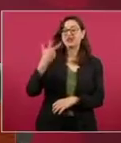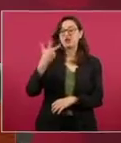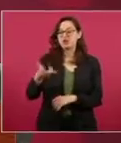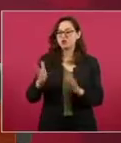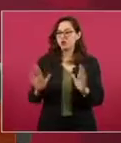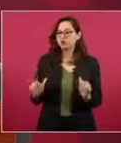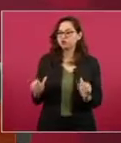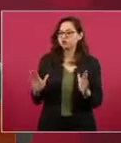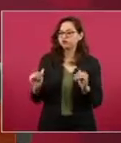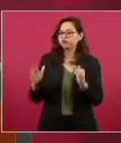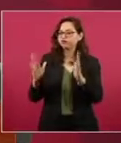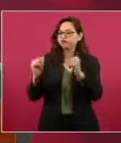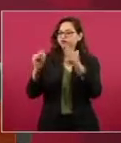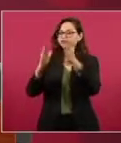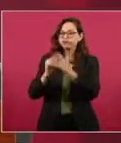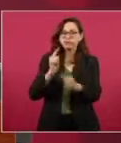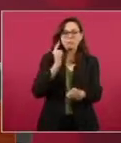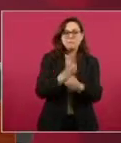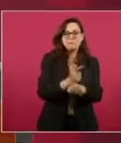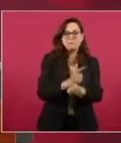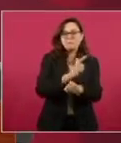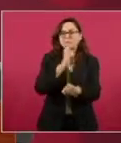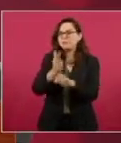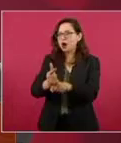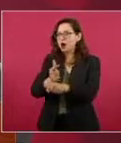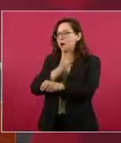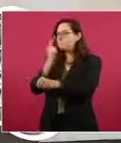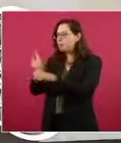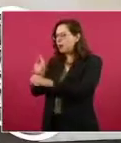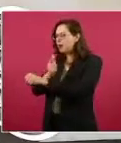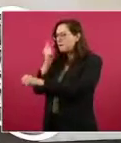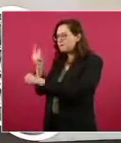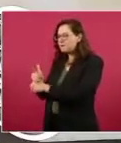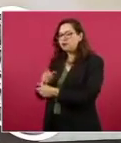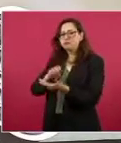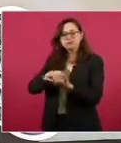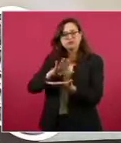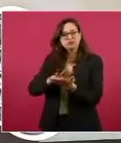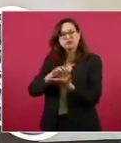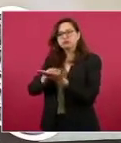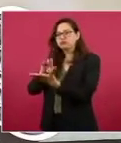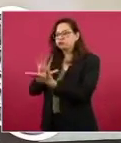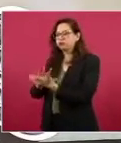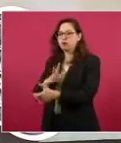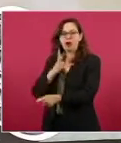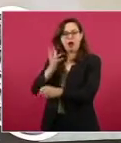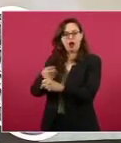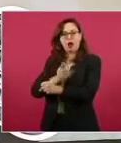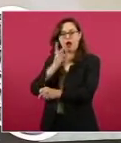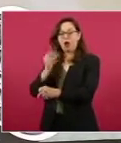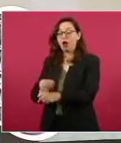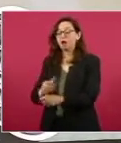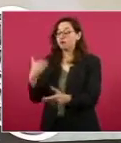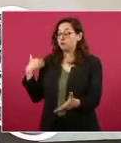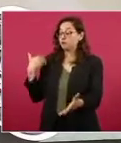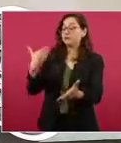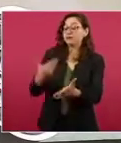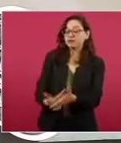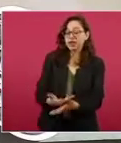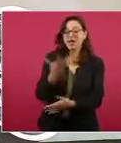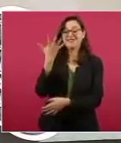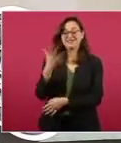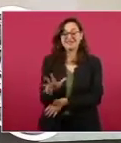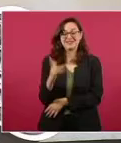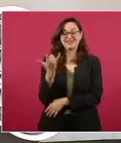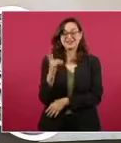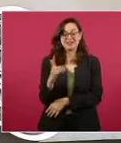descubiertos, registrados y conservados, y el 10 de julio la cifra había